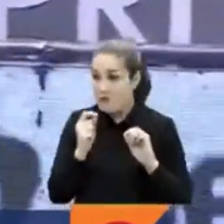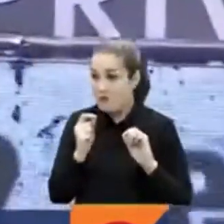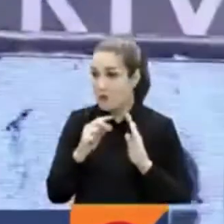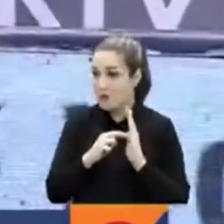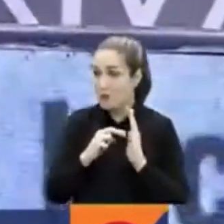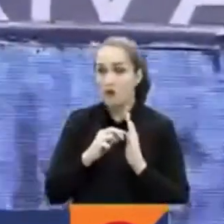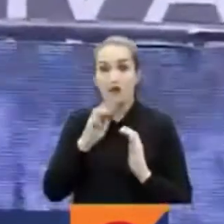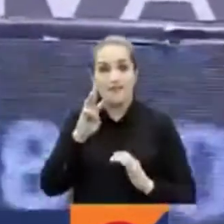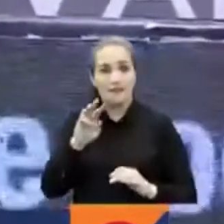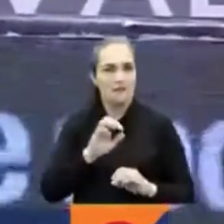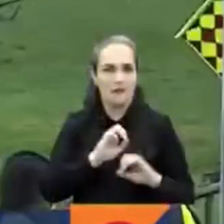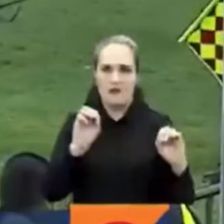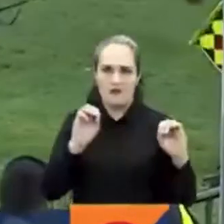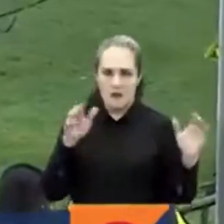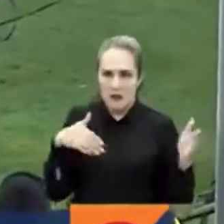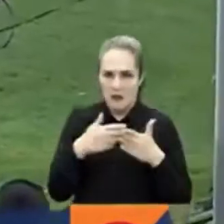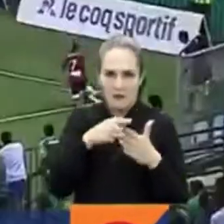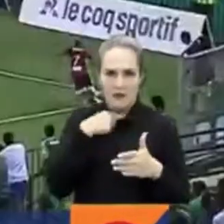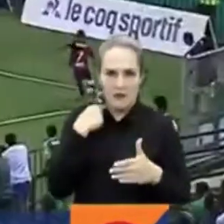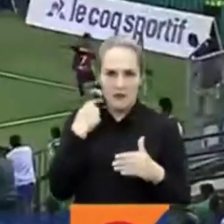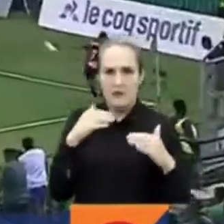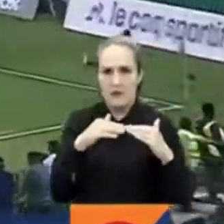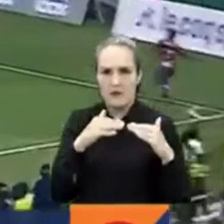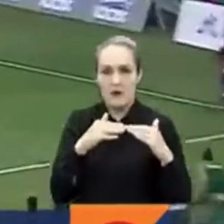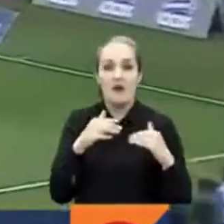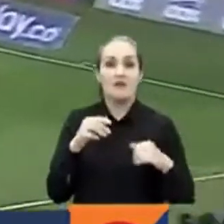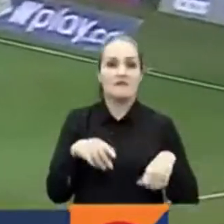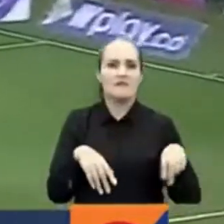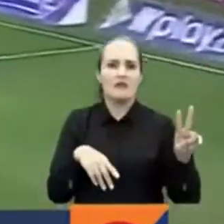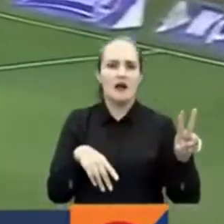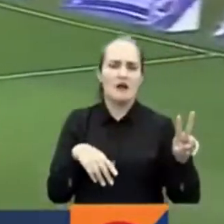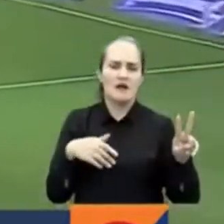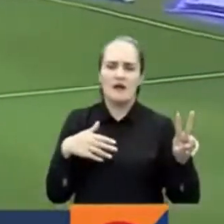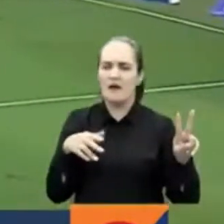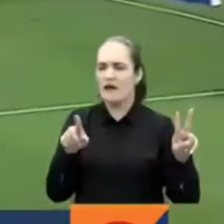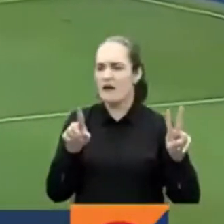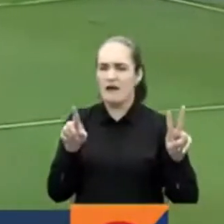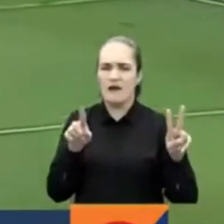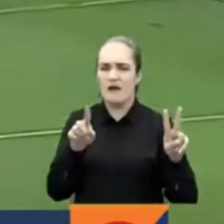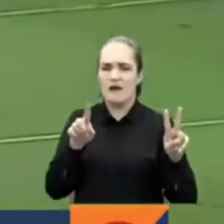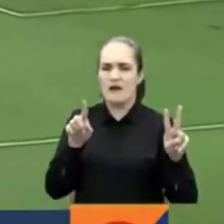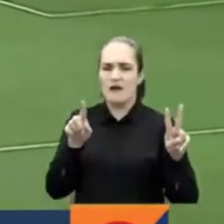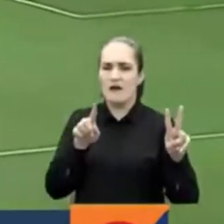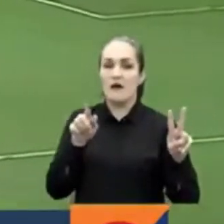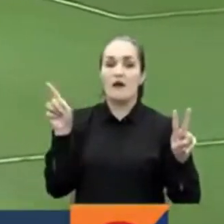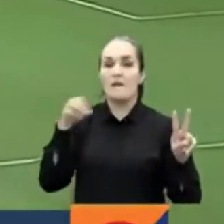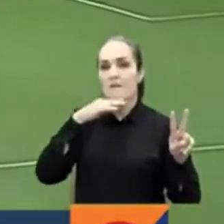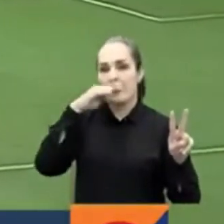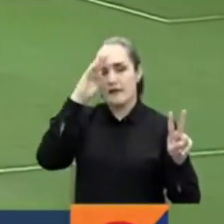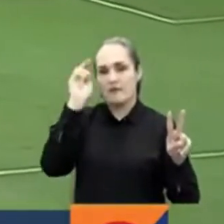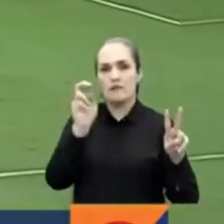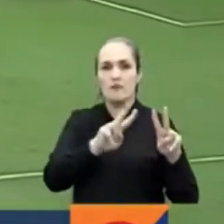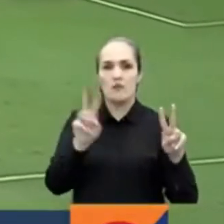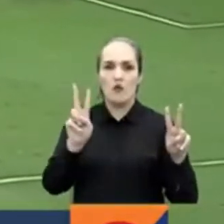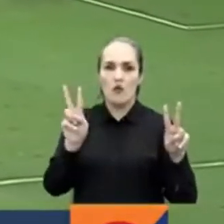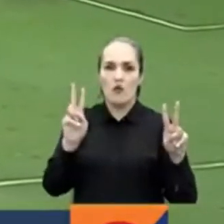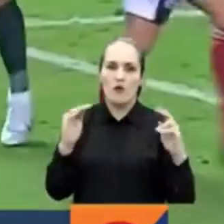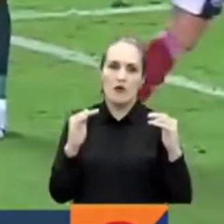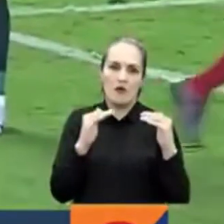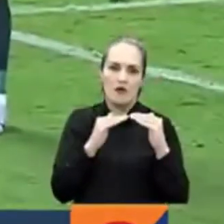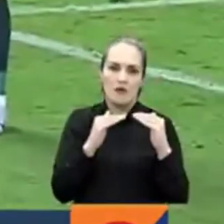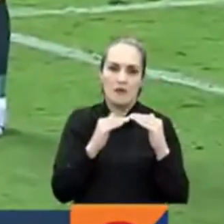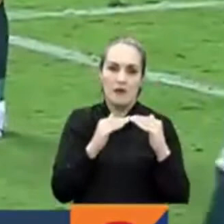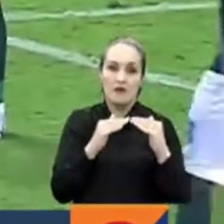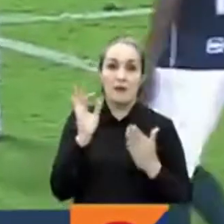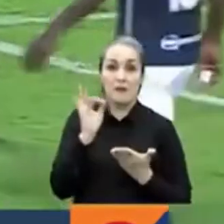Los Robles era quien estaba rompiéndola al fondo de la red, pero después de este tiro de esquina, Medellín logra una paridad con un